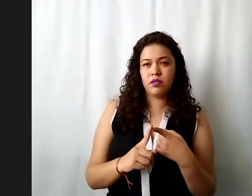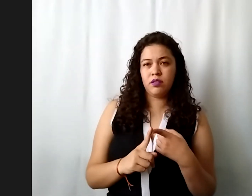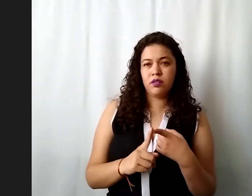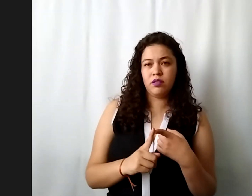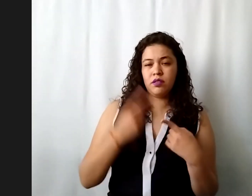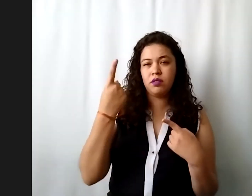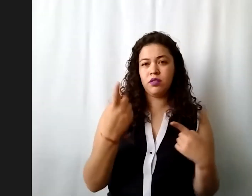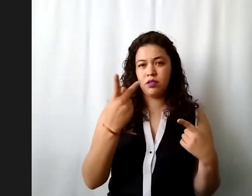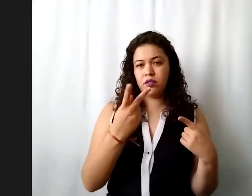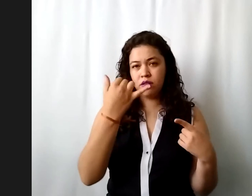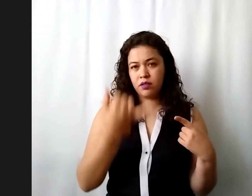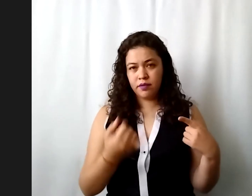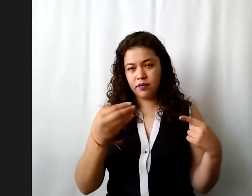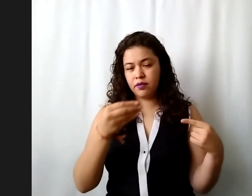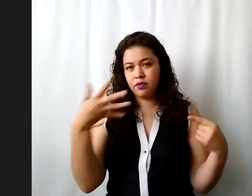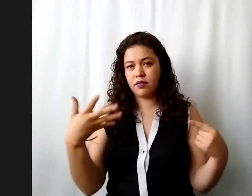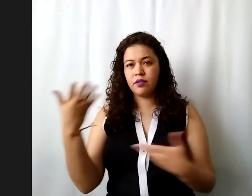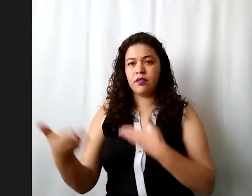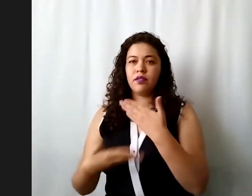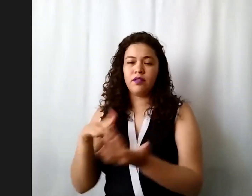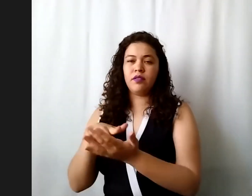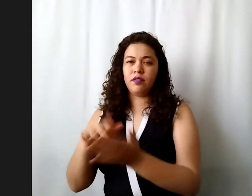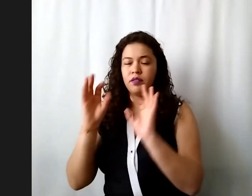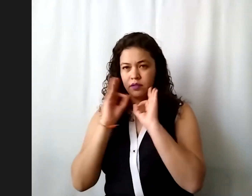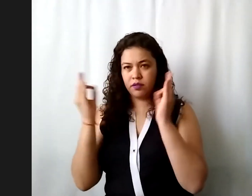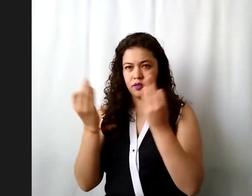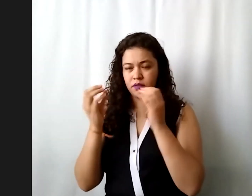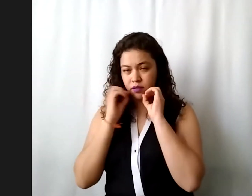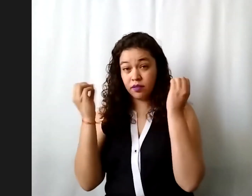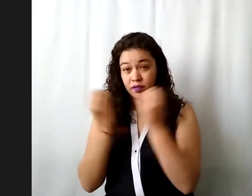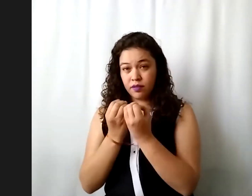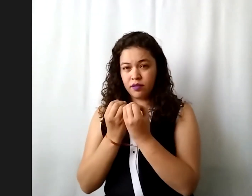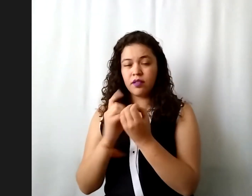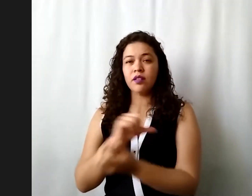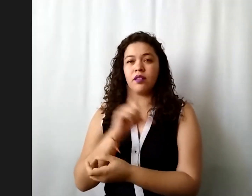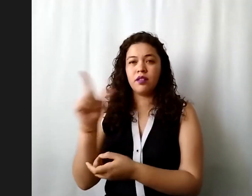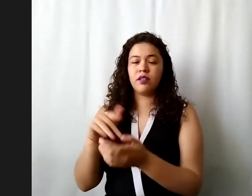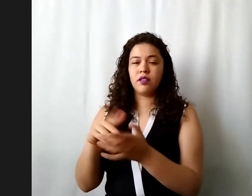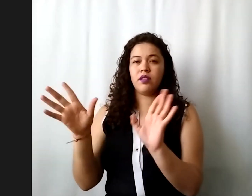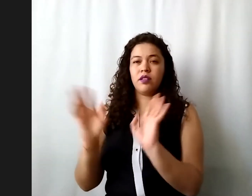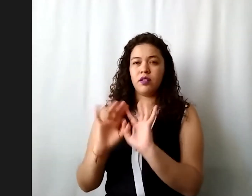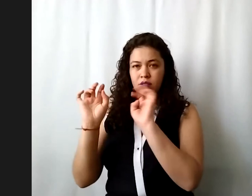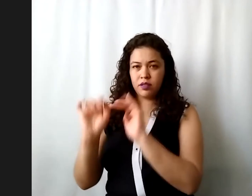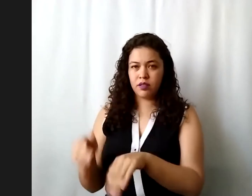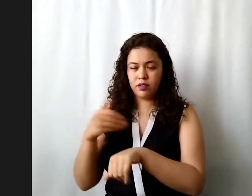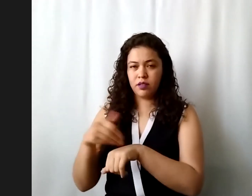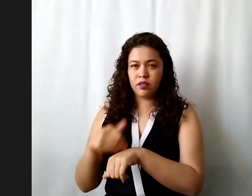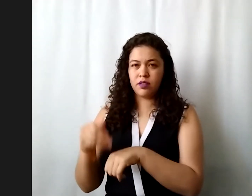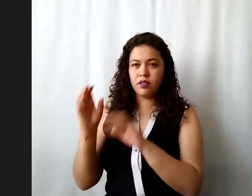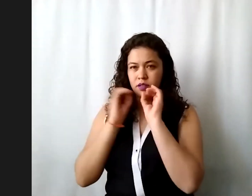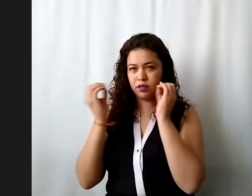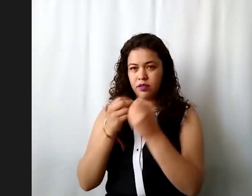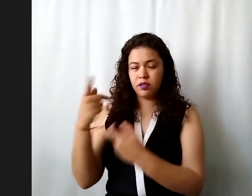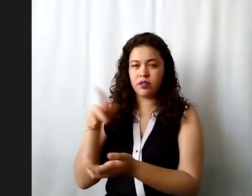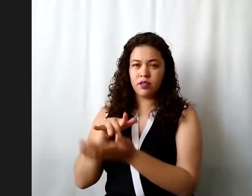proyecto y de ahí el apoyo a organizaciones y ya ya hice captura de acuerdo al número de organizaciones a las que